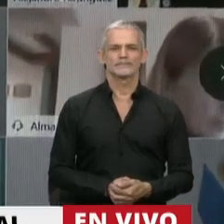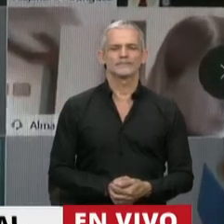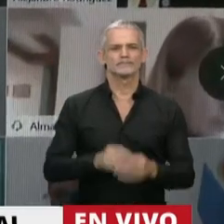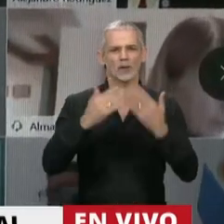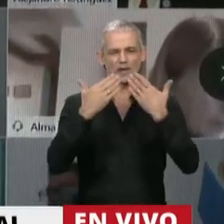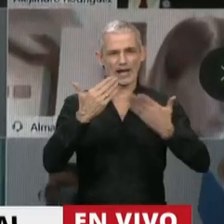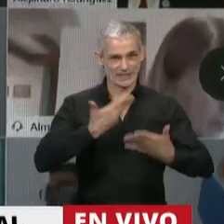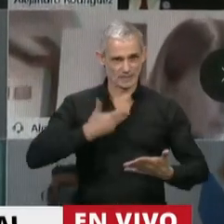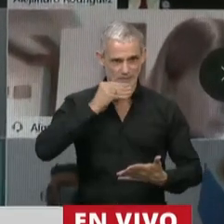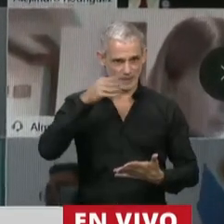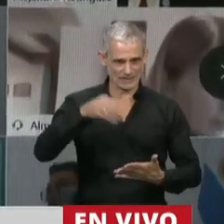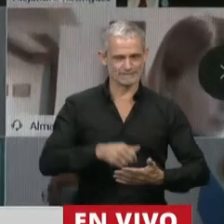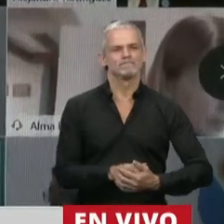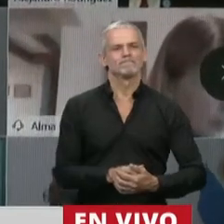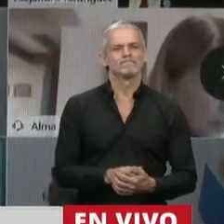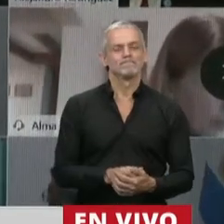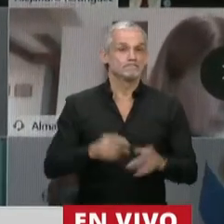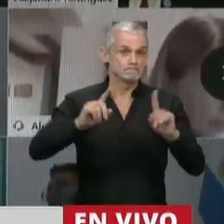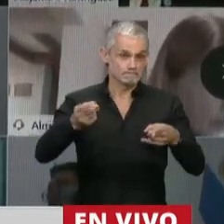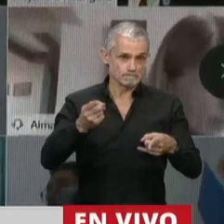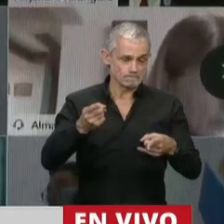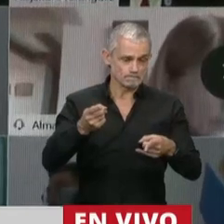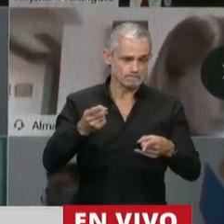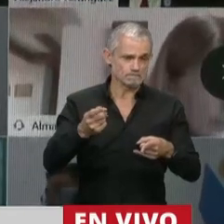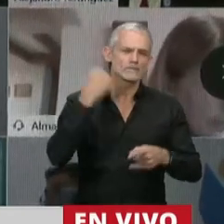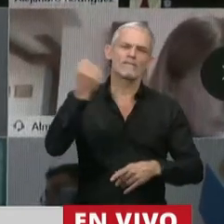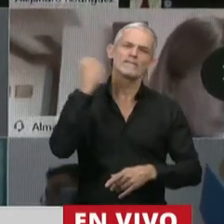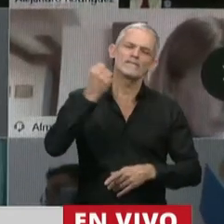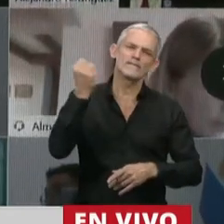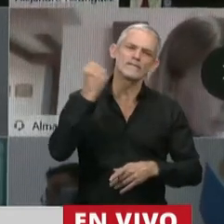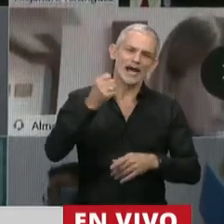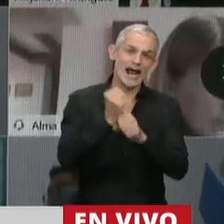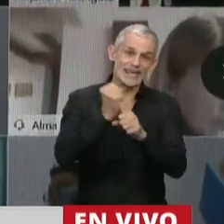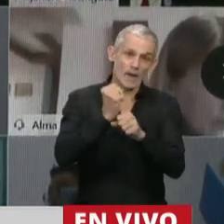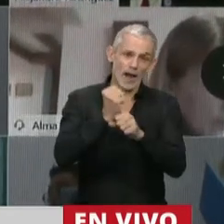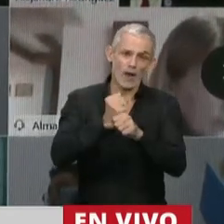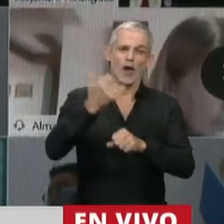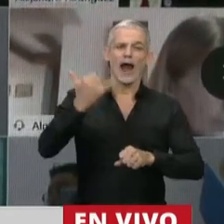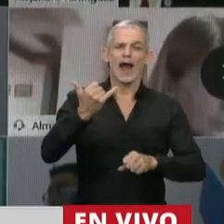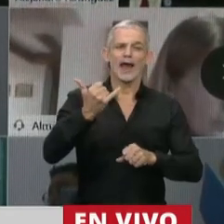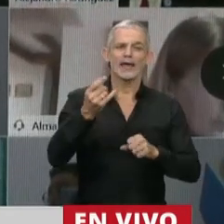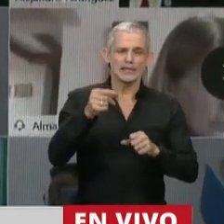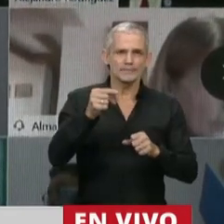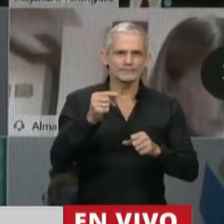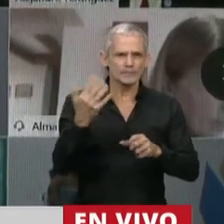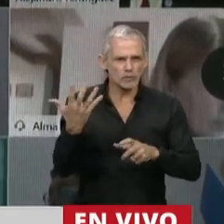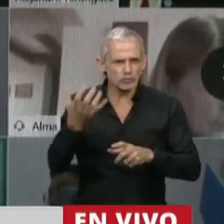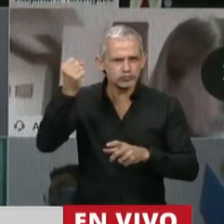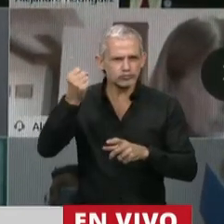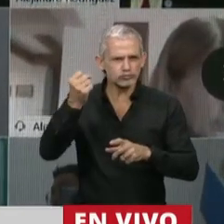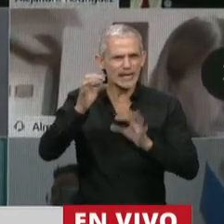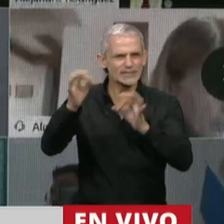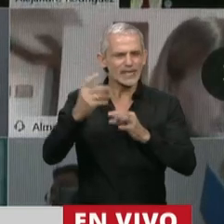Gracias, señor Presidente. Bueno, también destacar el trabajo que se pudo realizar en la concreción de este proyecto